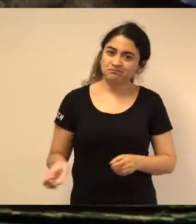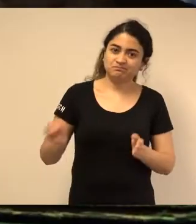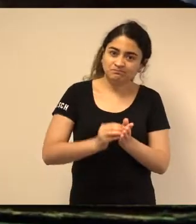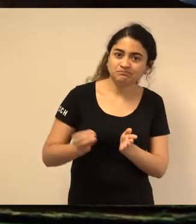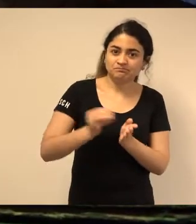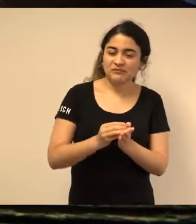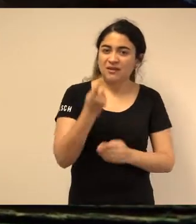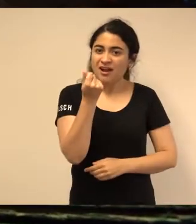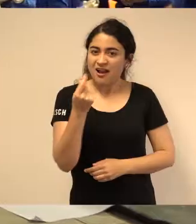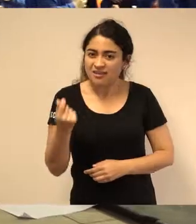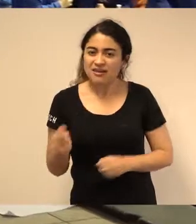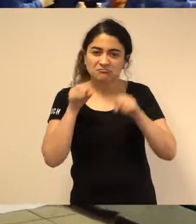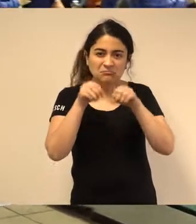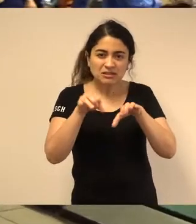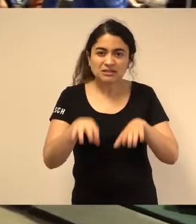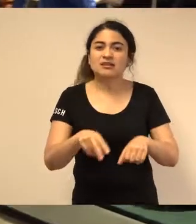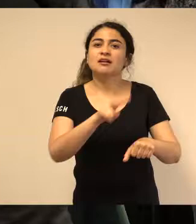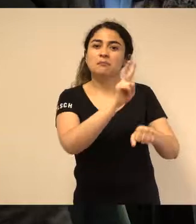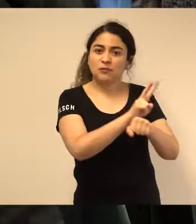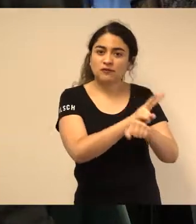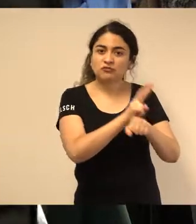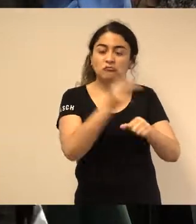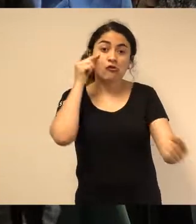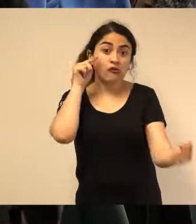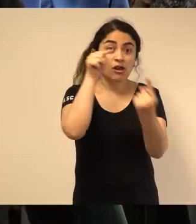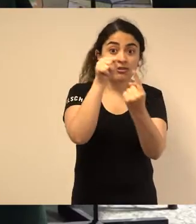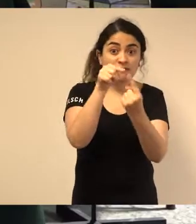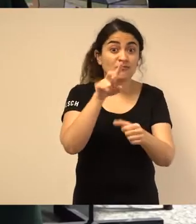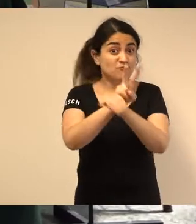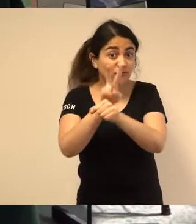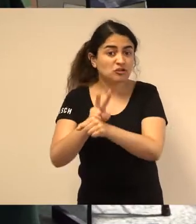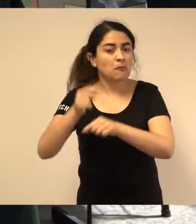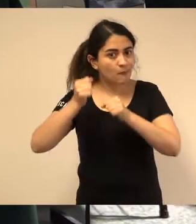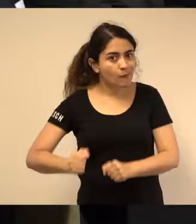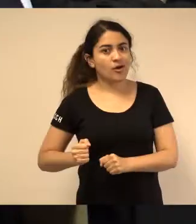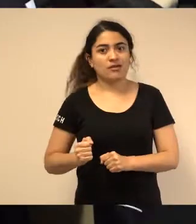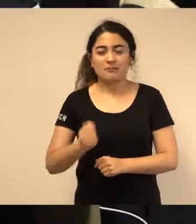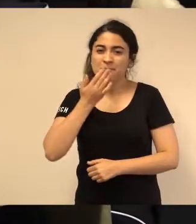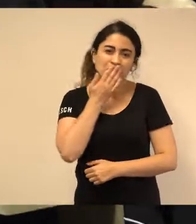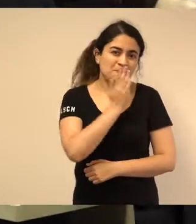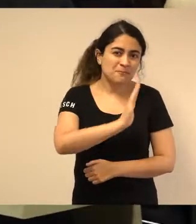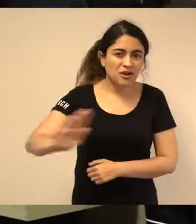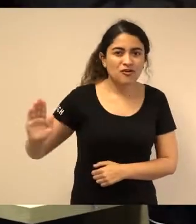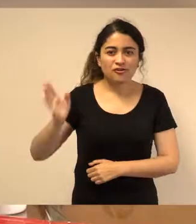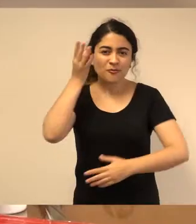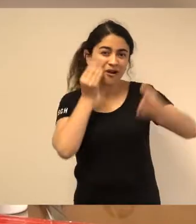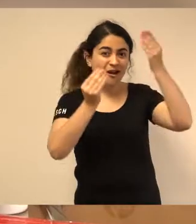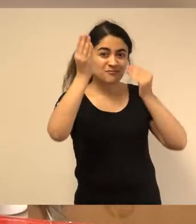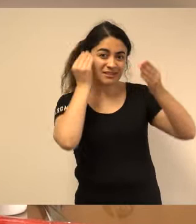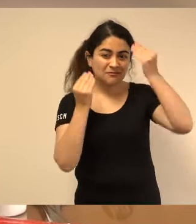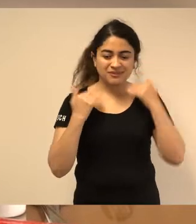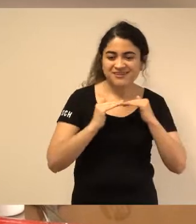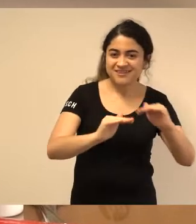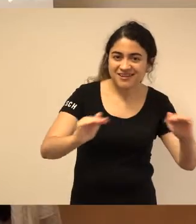con calidad de la formación de los profesores, con el objetivo de que estos puedan propiciar mejoras en aprendizajes